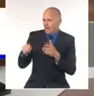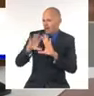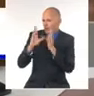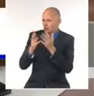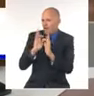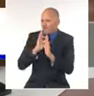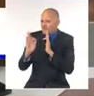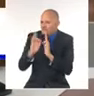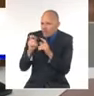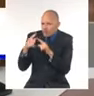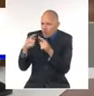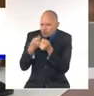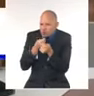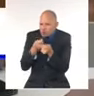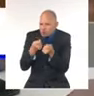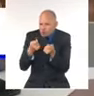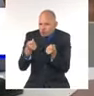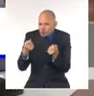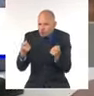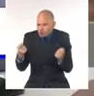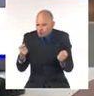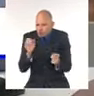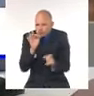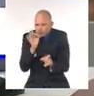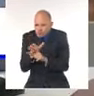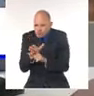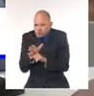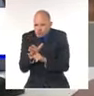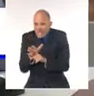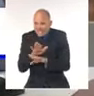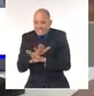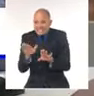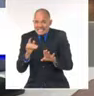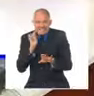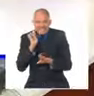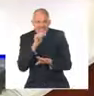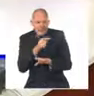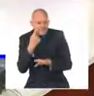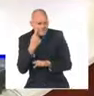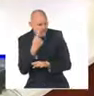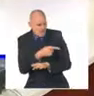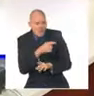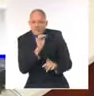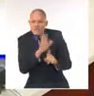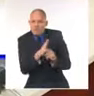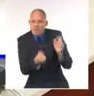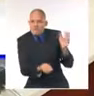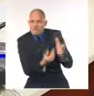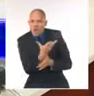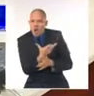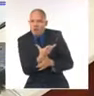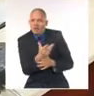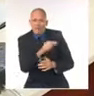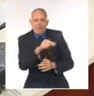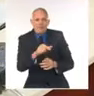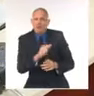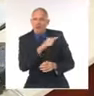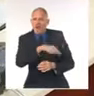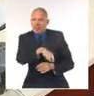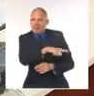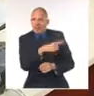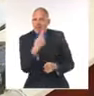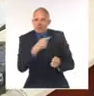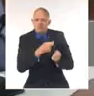apareció una articulación muy grande de incitadores. La